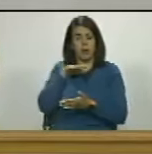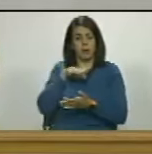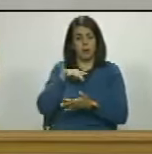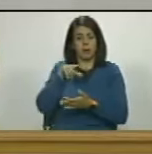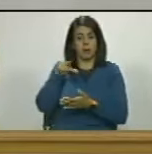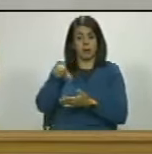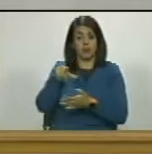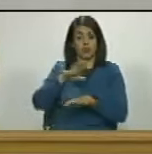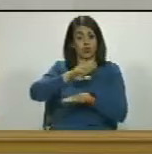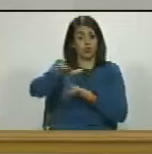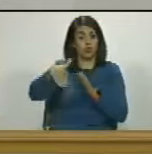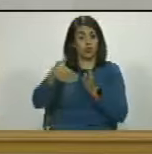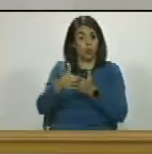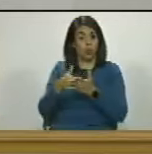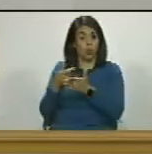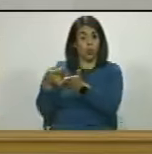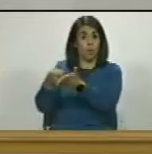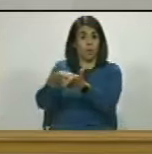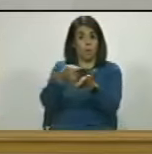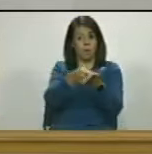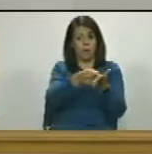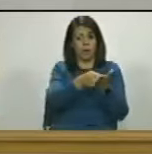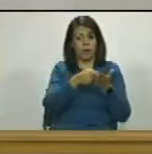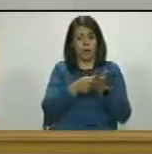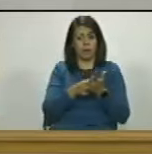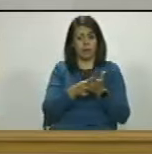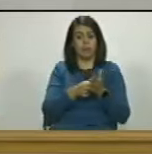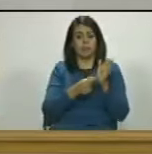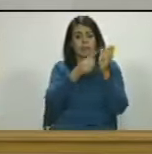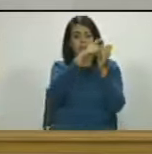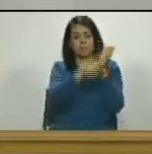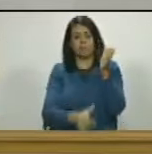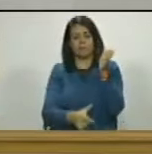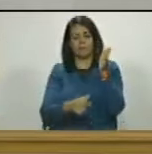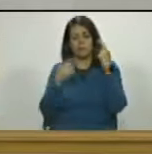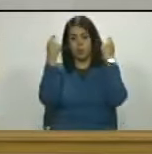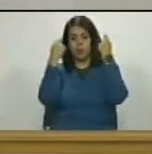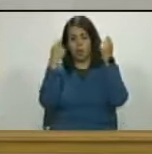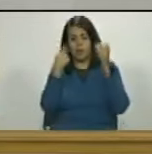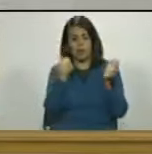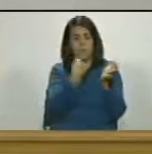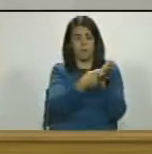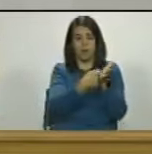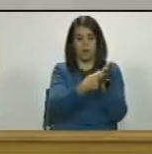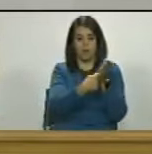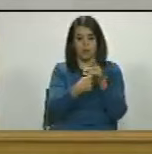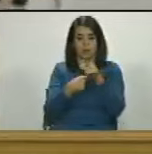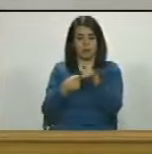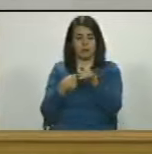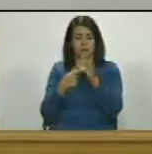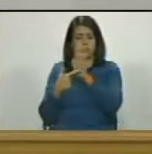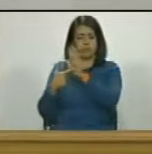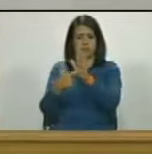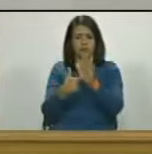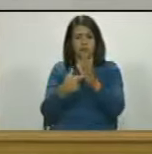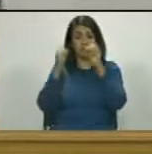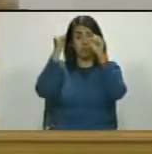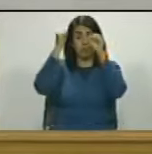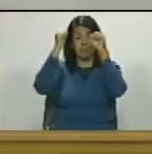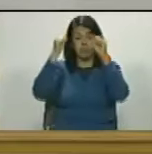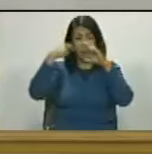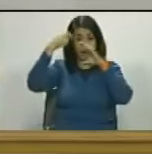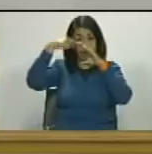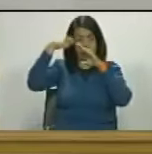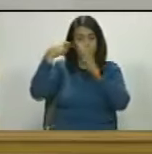porque todo tiene un costo si publicas un post cuesta tanto si publicas una pequeña manifestación